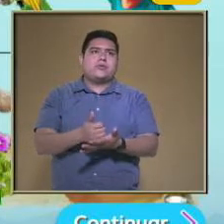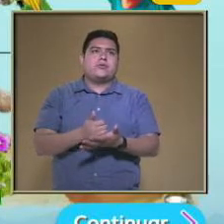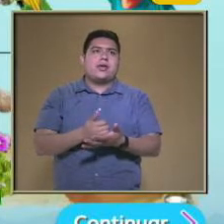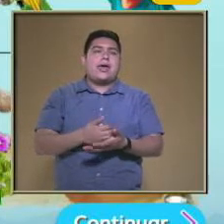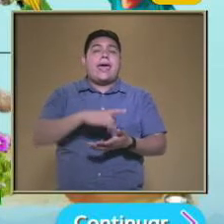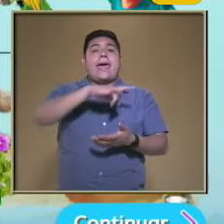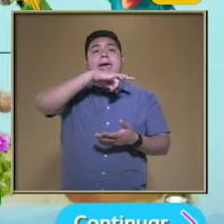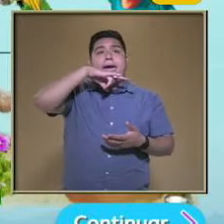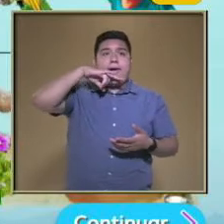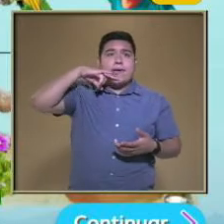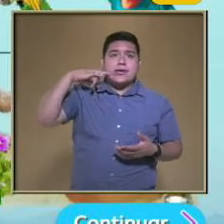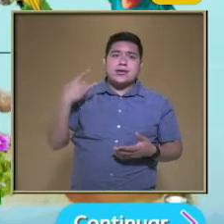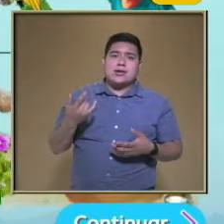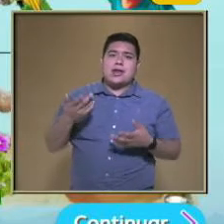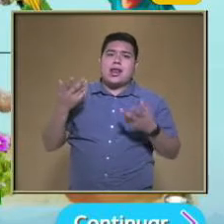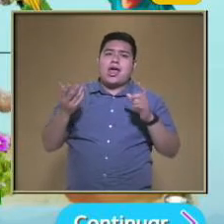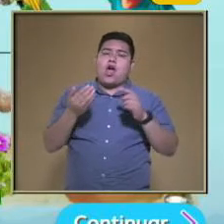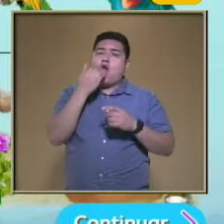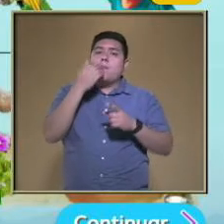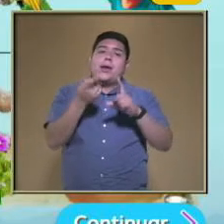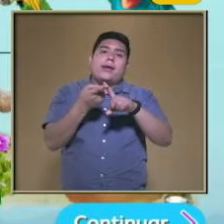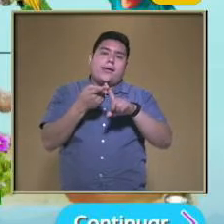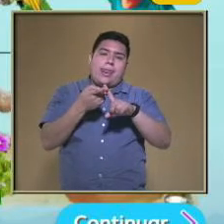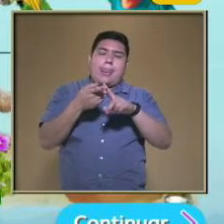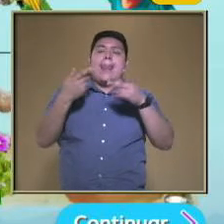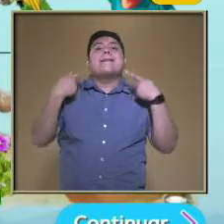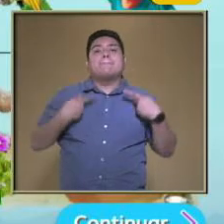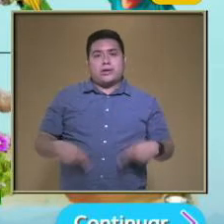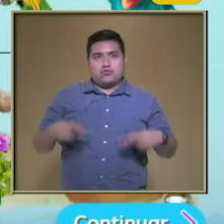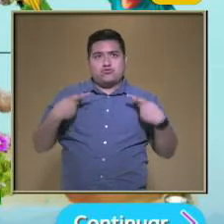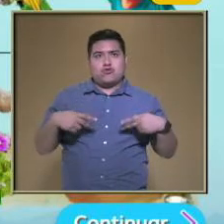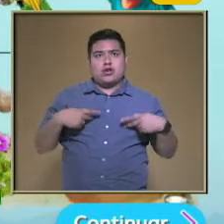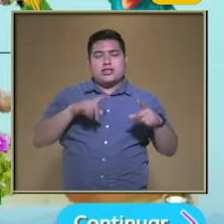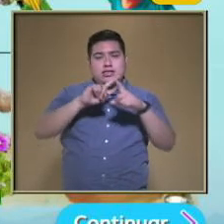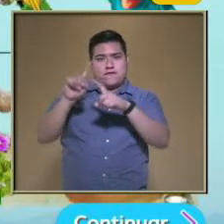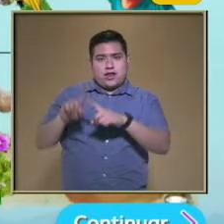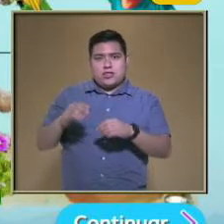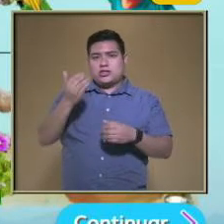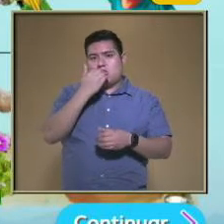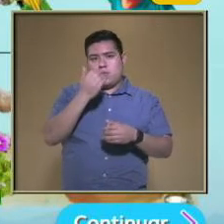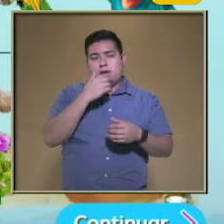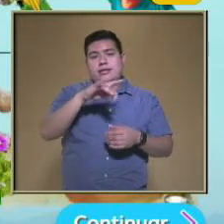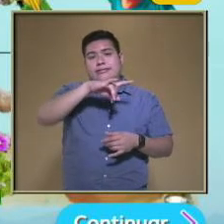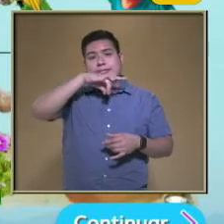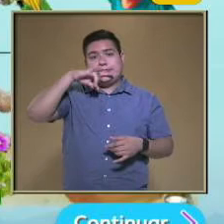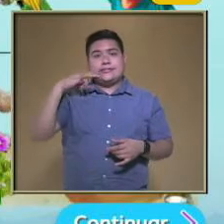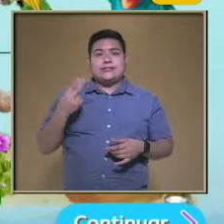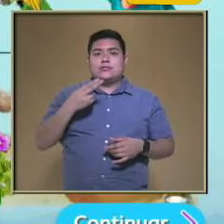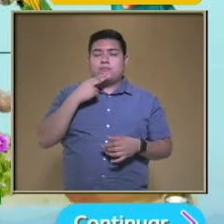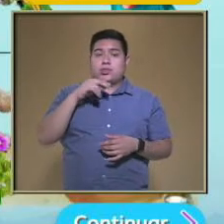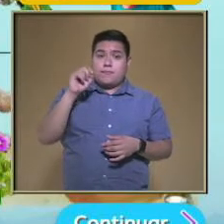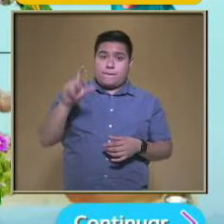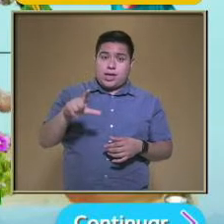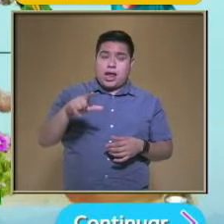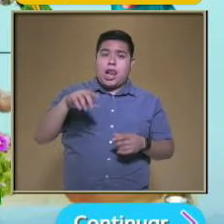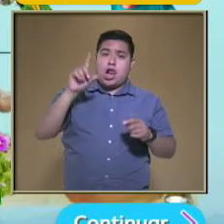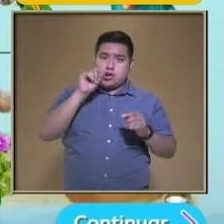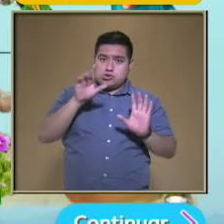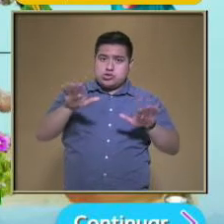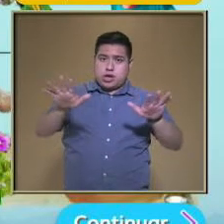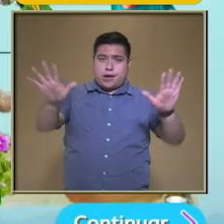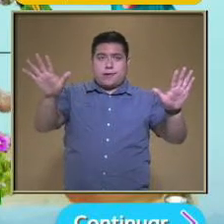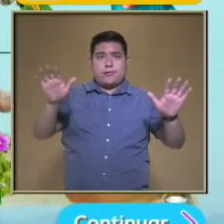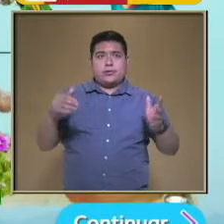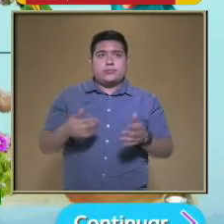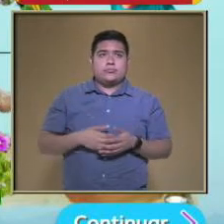El chile De varios tipos En los condimentos Y las aves No solo con la planta